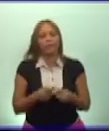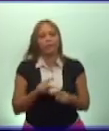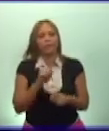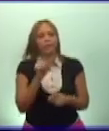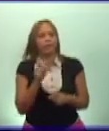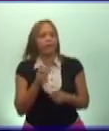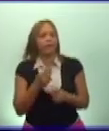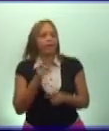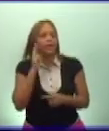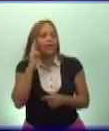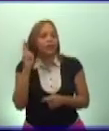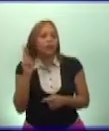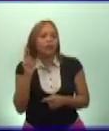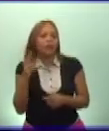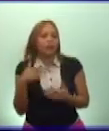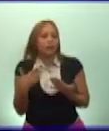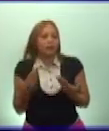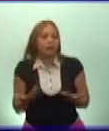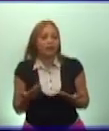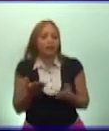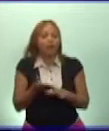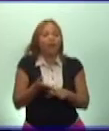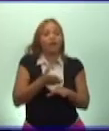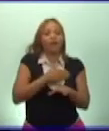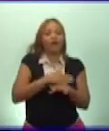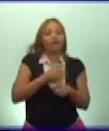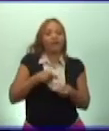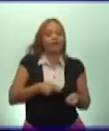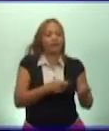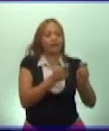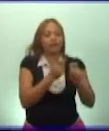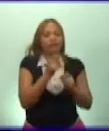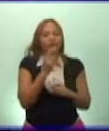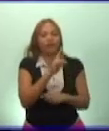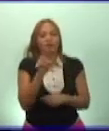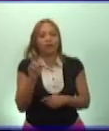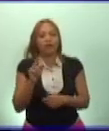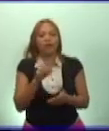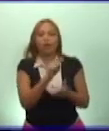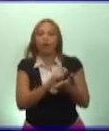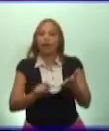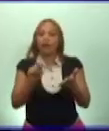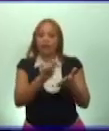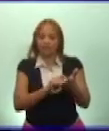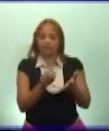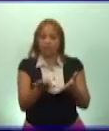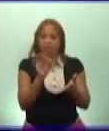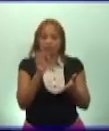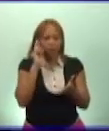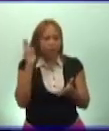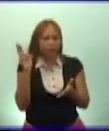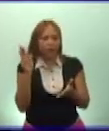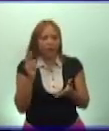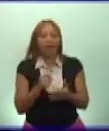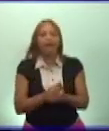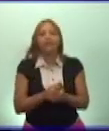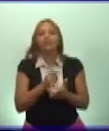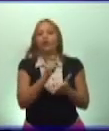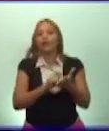ocurría antes del triunfo revolucionario con las elecciones? Ya lo estudiaste, elecciones